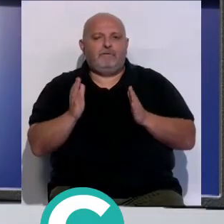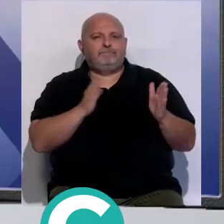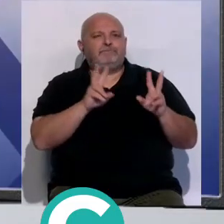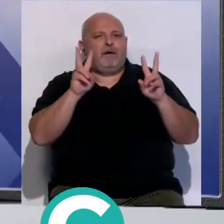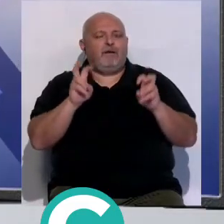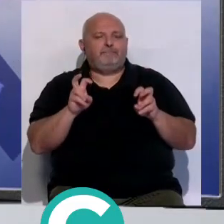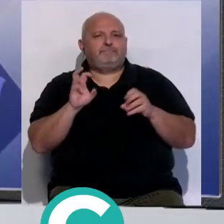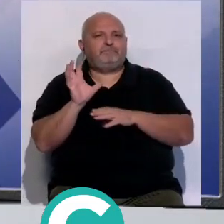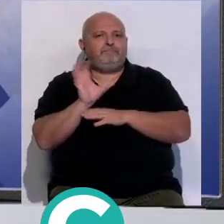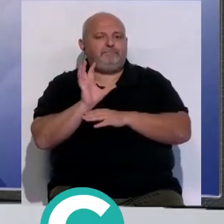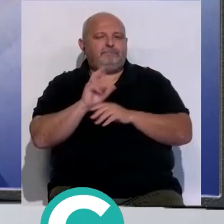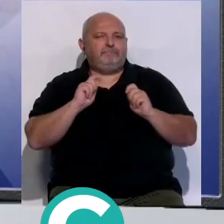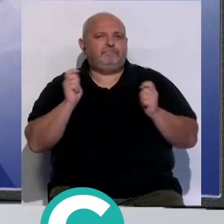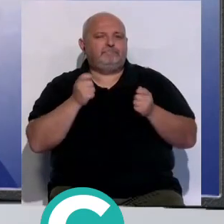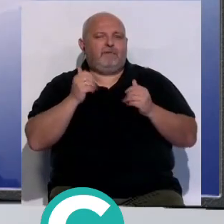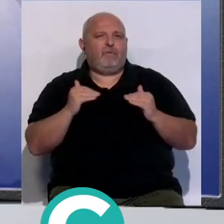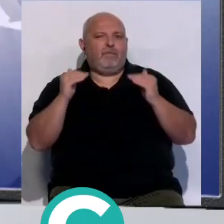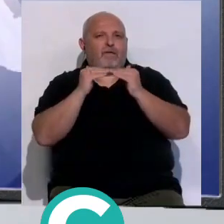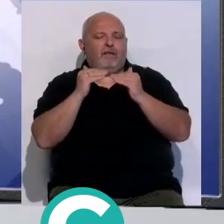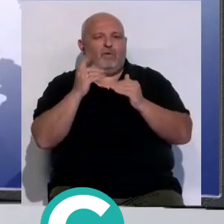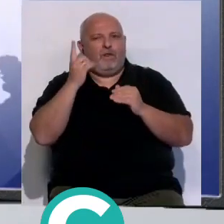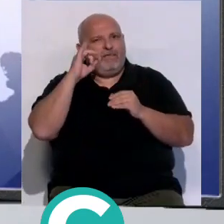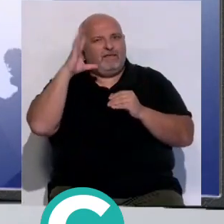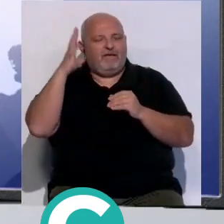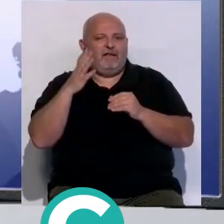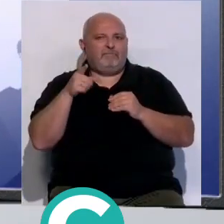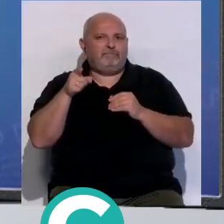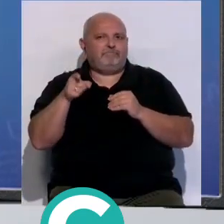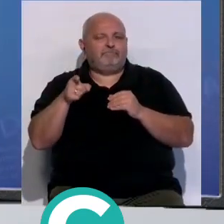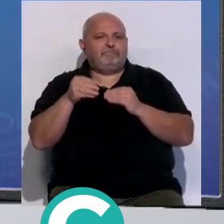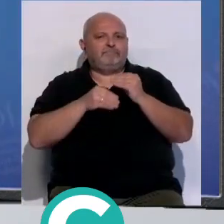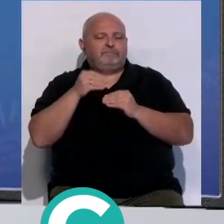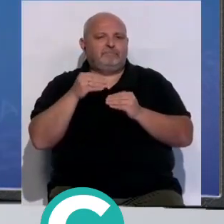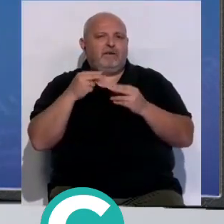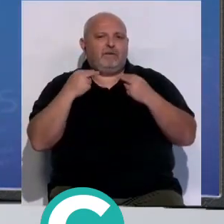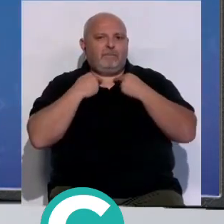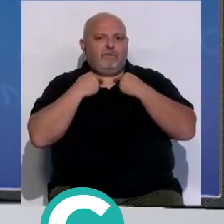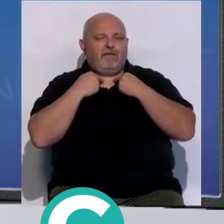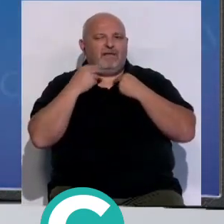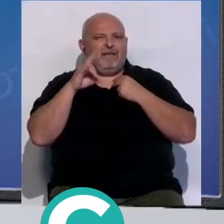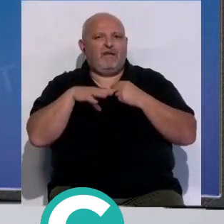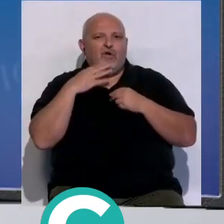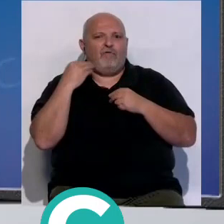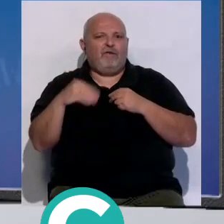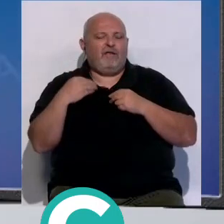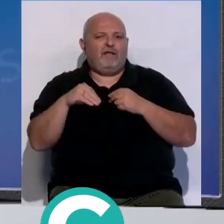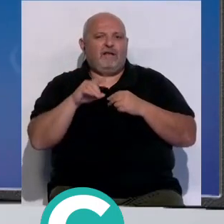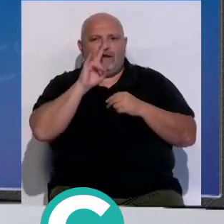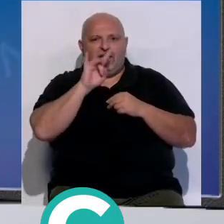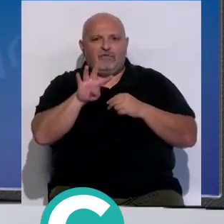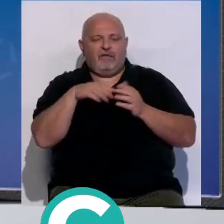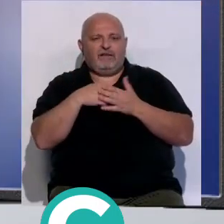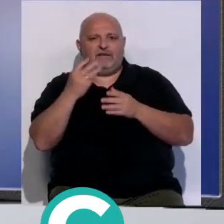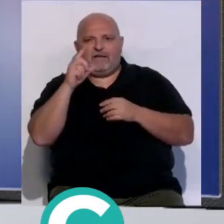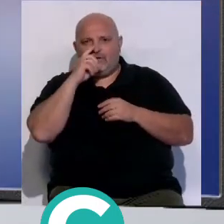Hablamos de cine y promoción de la igualdad a través de una iniciativa que ha puesto en marcha la Diputación dirigida a jóvenes de entre 14